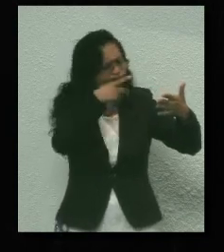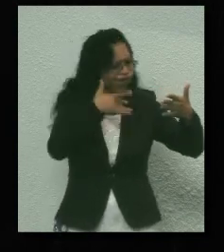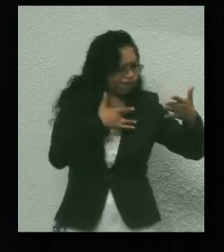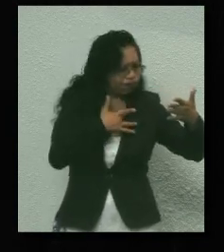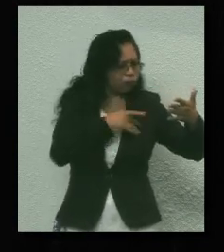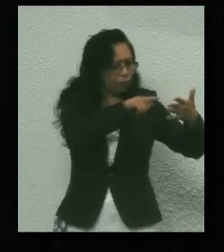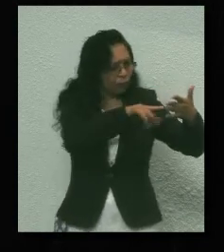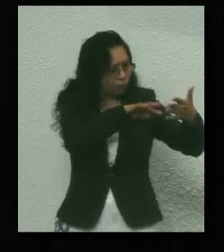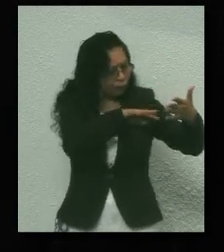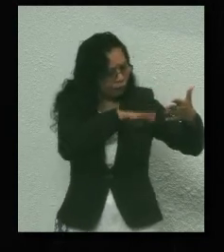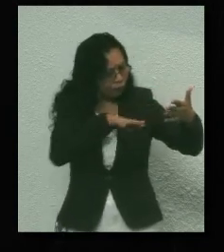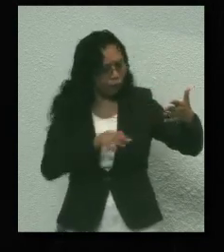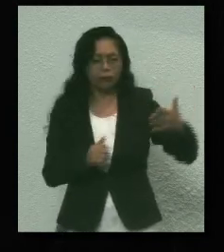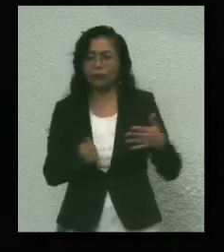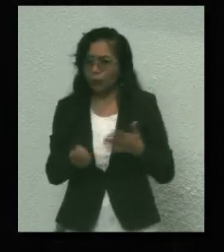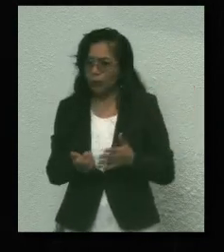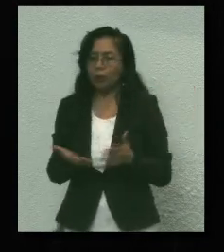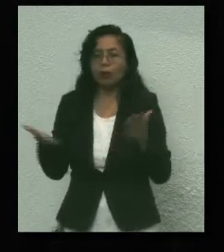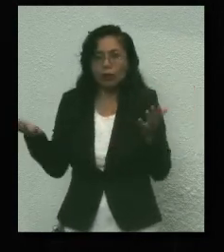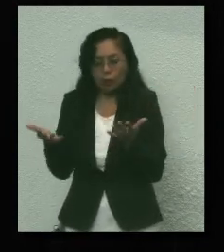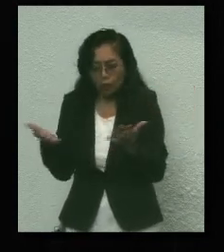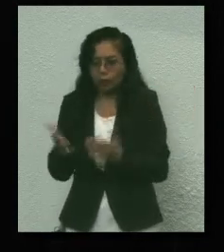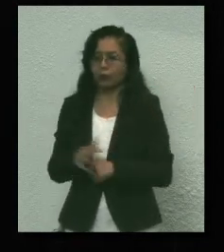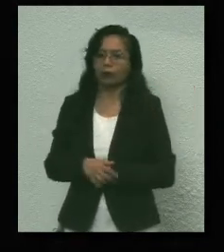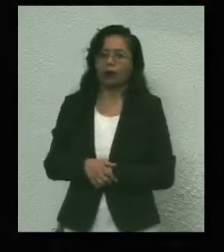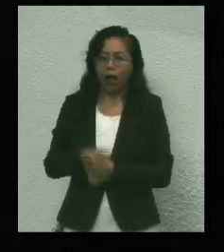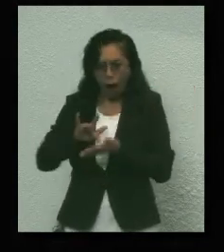paso que traíamos antes de la pandemia. Muchas gracias.